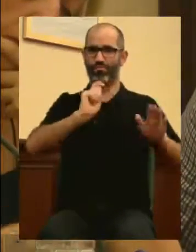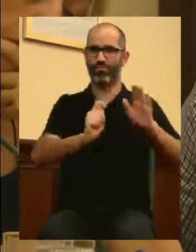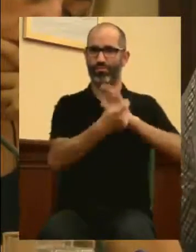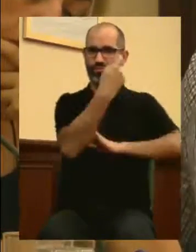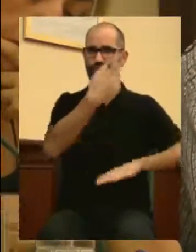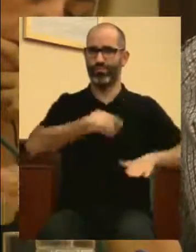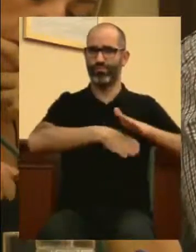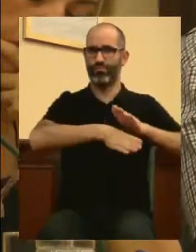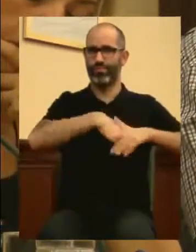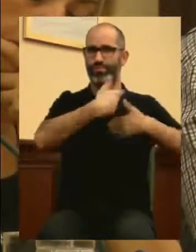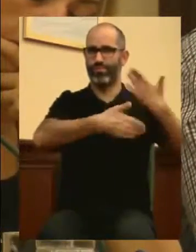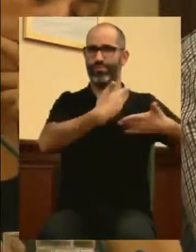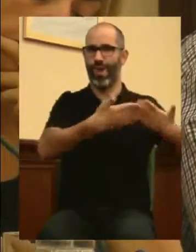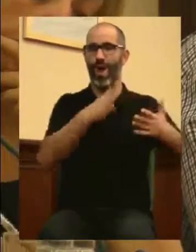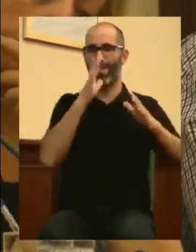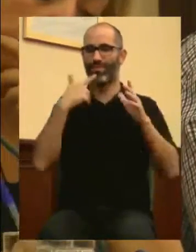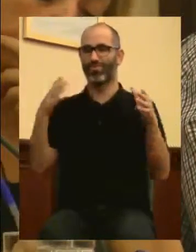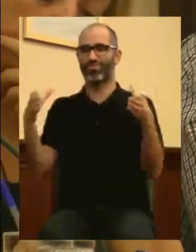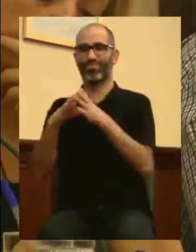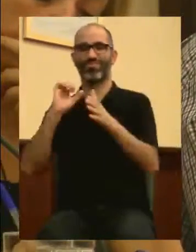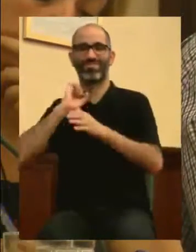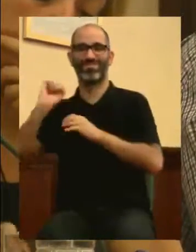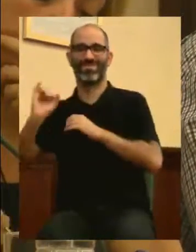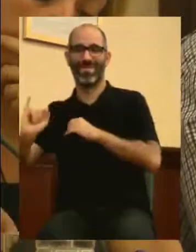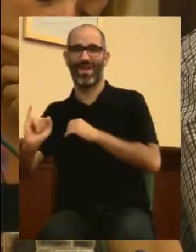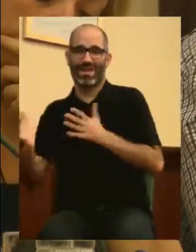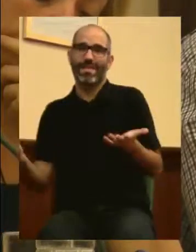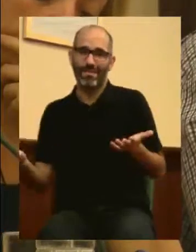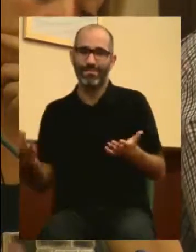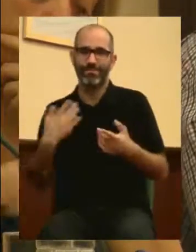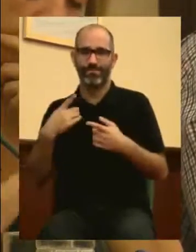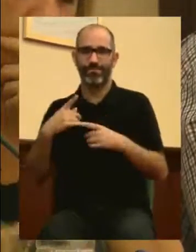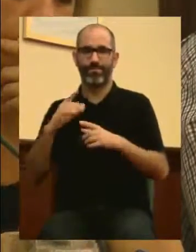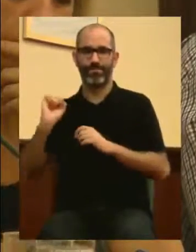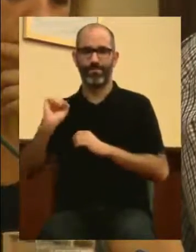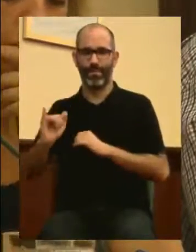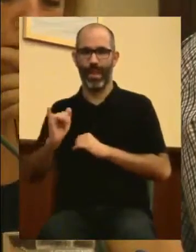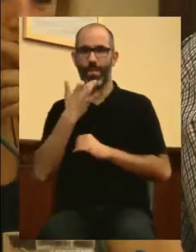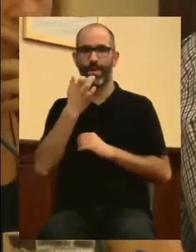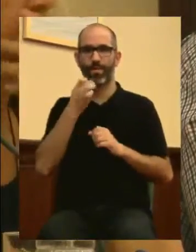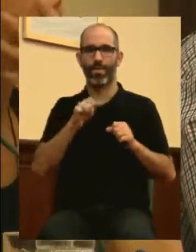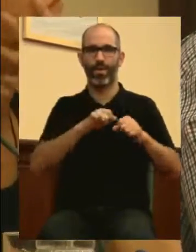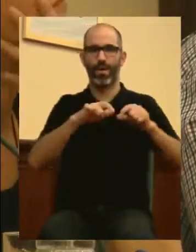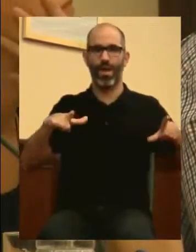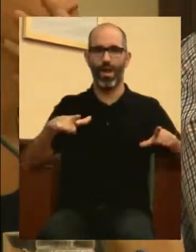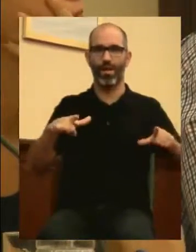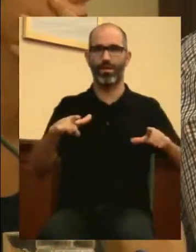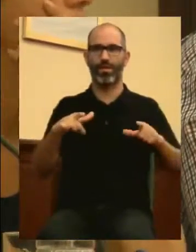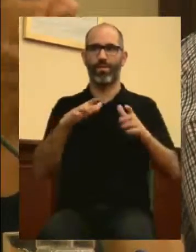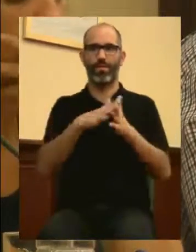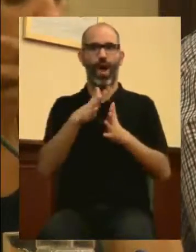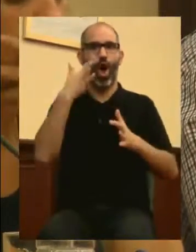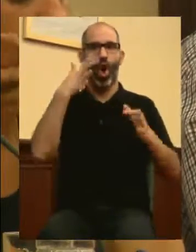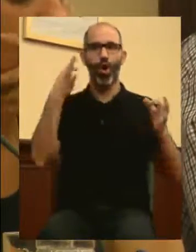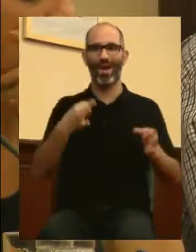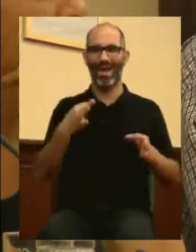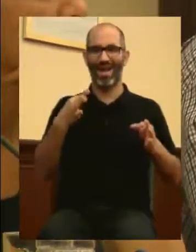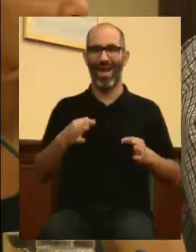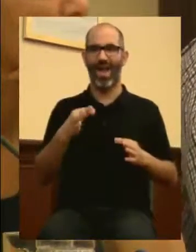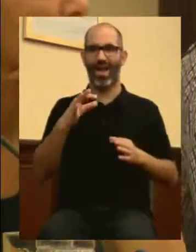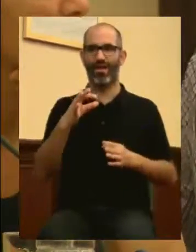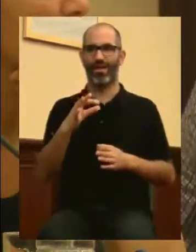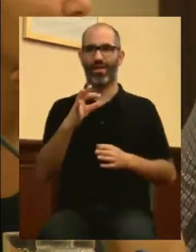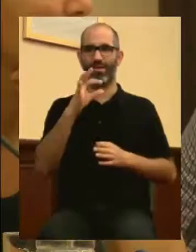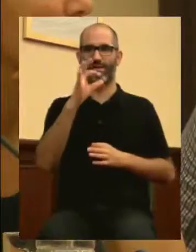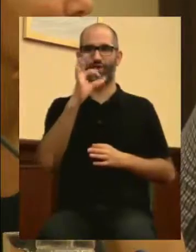sociedad. Yo creo que hay ejemplos en la ciudad, como decía, por ejemplo, en plataforma vecinal de vecinos de Estoril 2, que jamás han